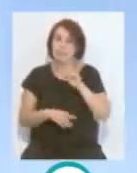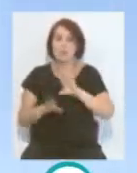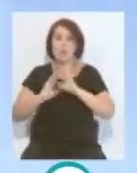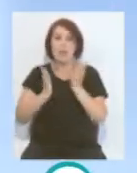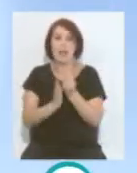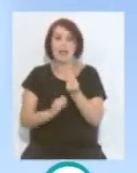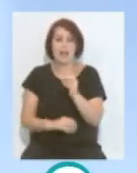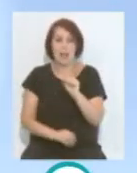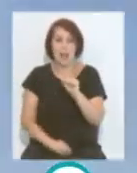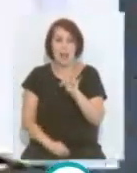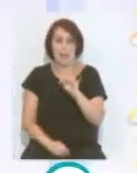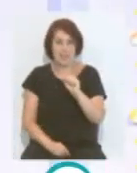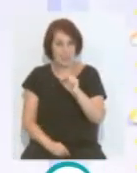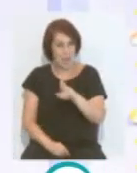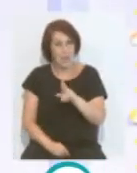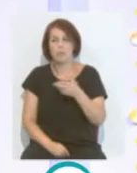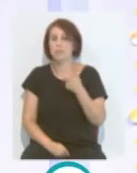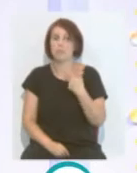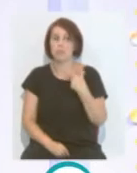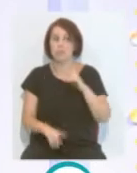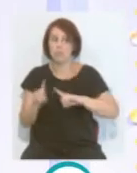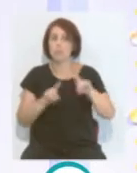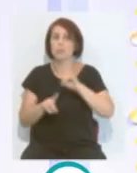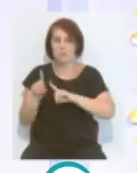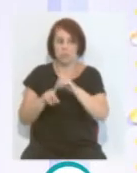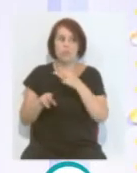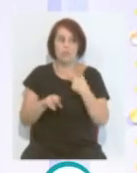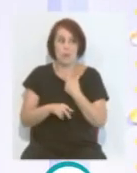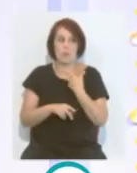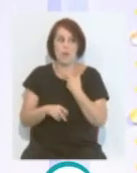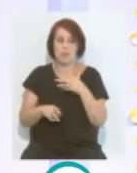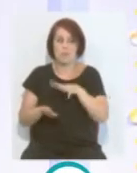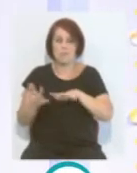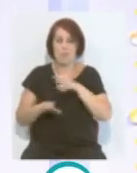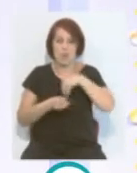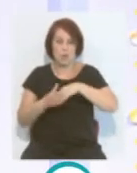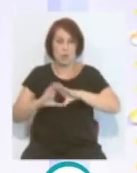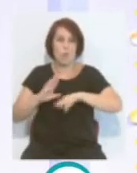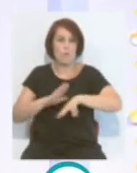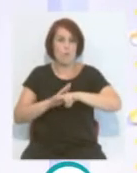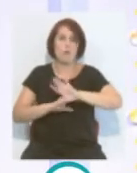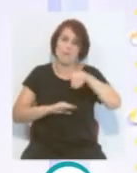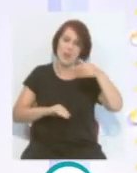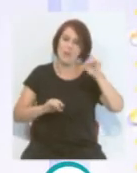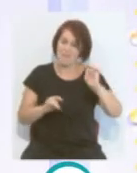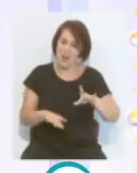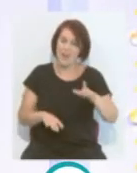despertado muchos problemas y muchas polémicas dentro del mundo del fútbol y también fuera del mundo del fútbol.